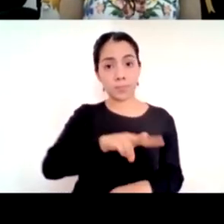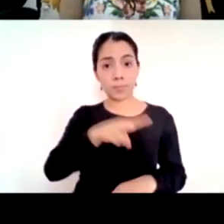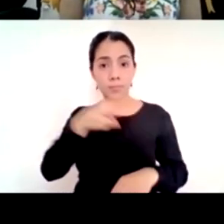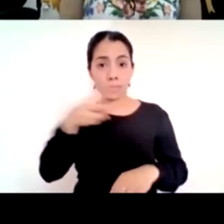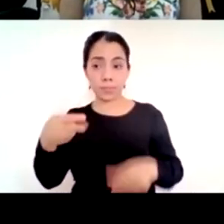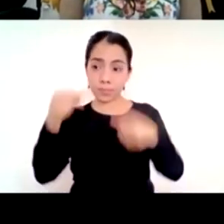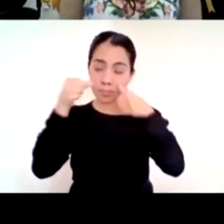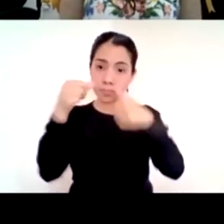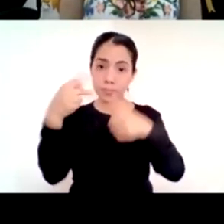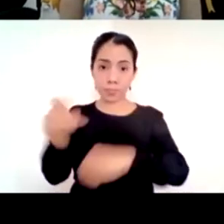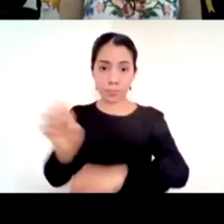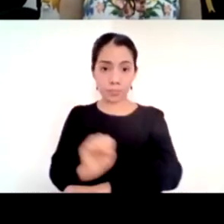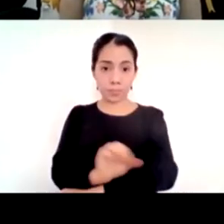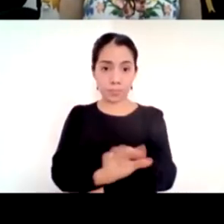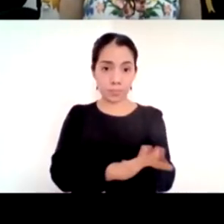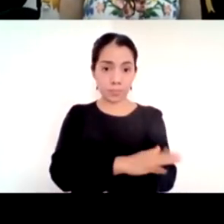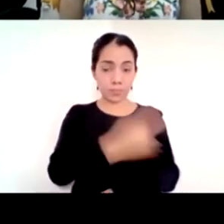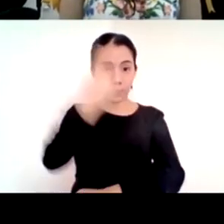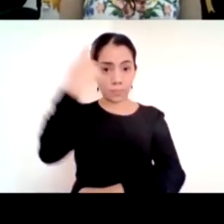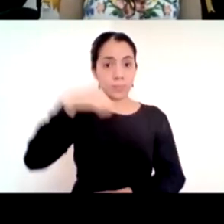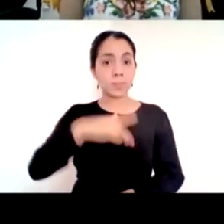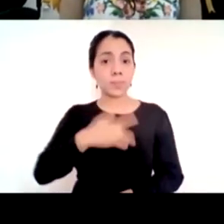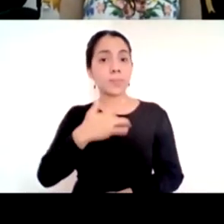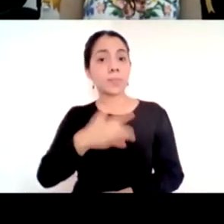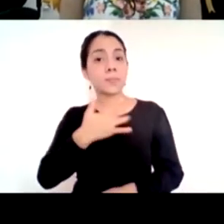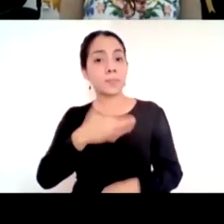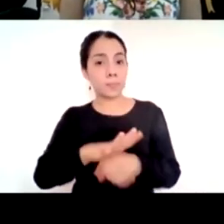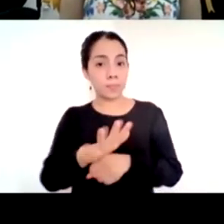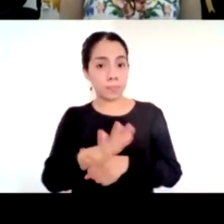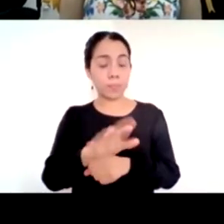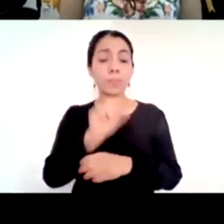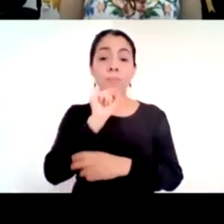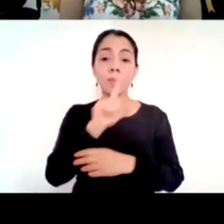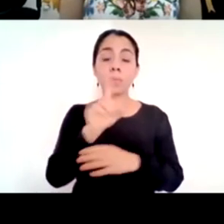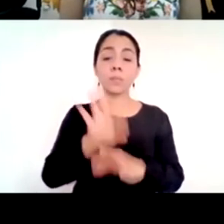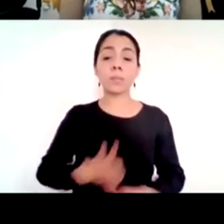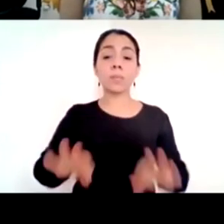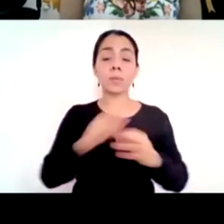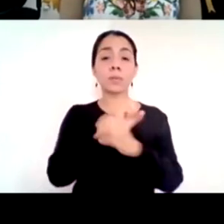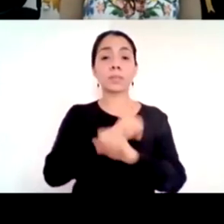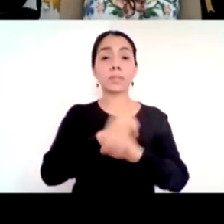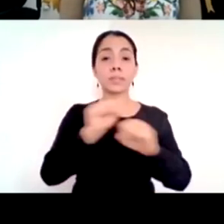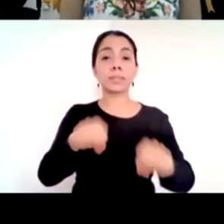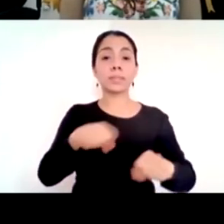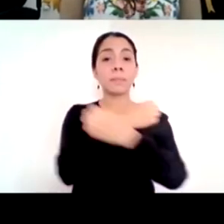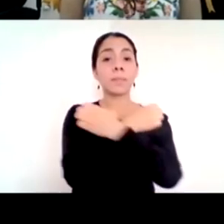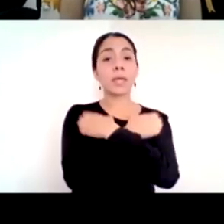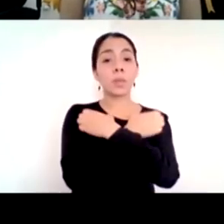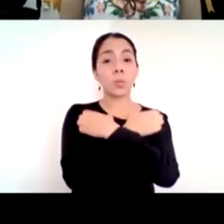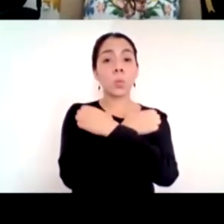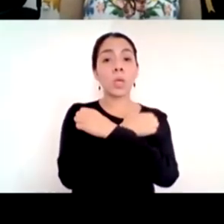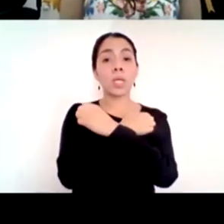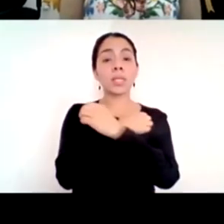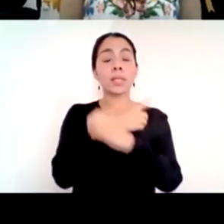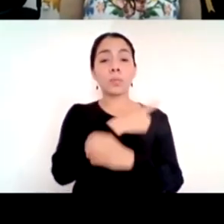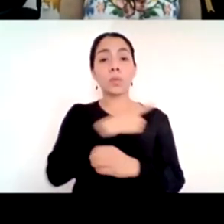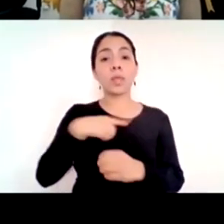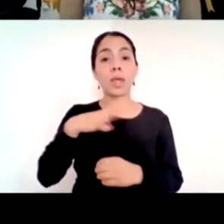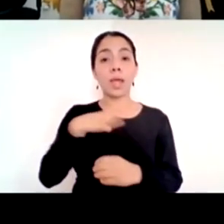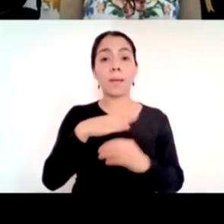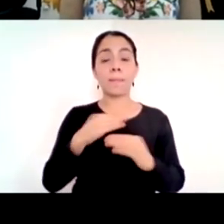la equidad la equidad en el sistema educativo para que emparejemos el piso y todos